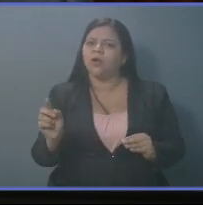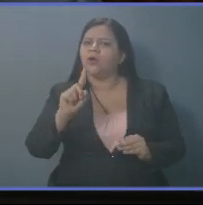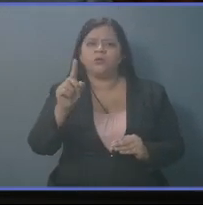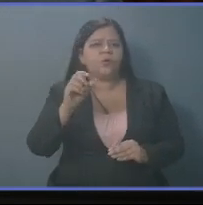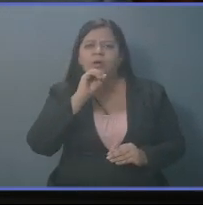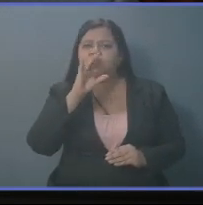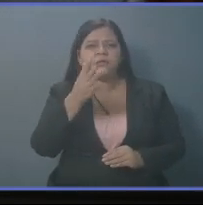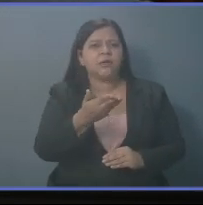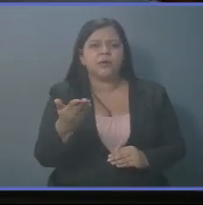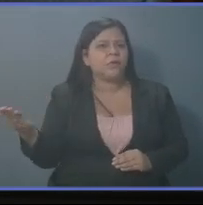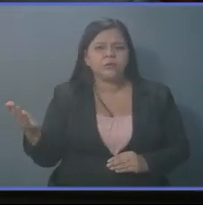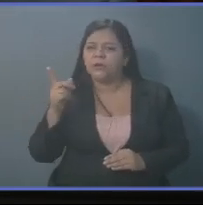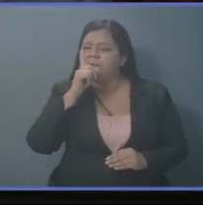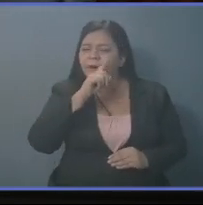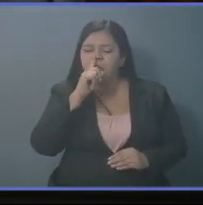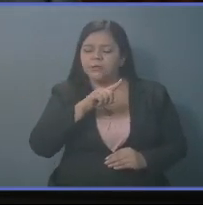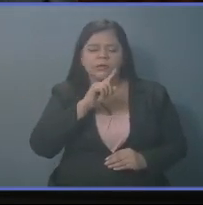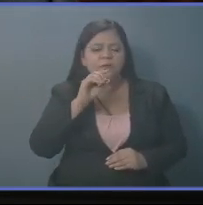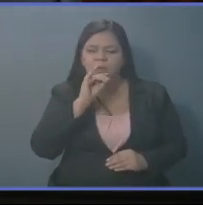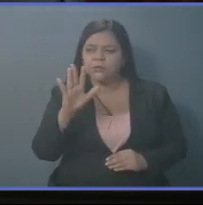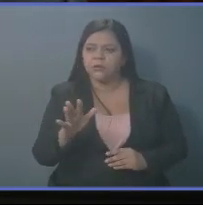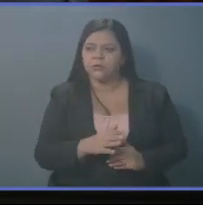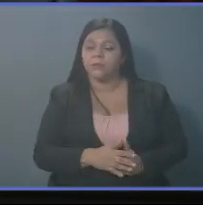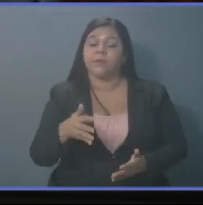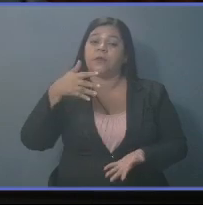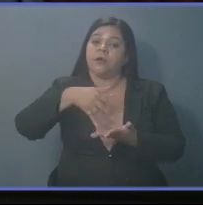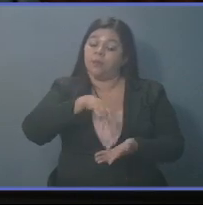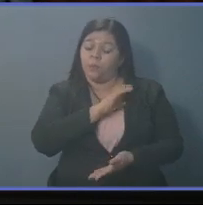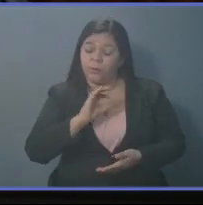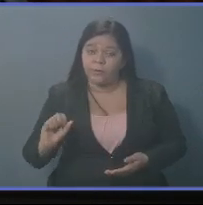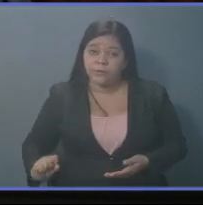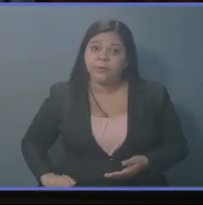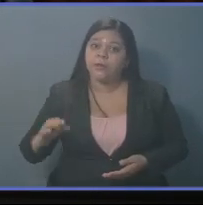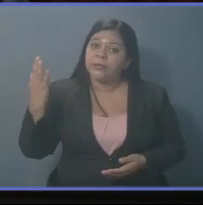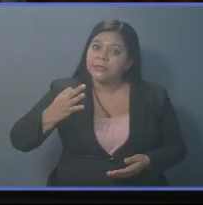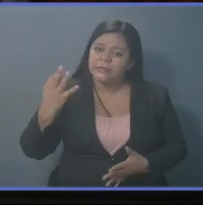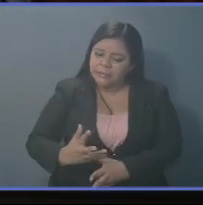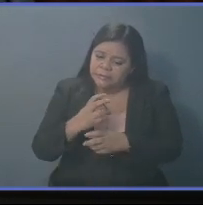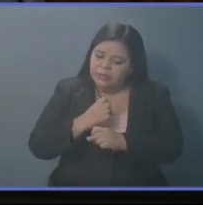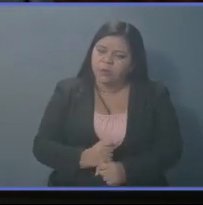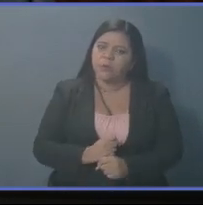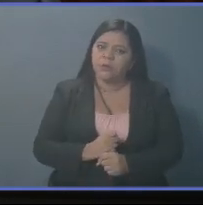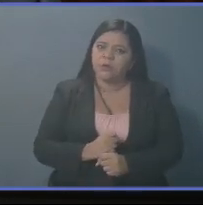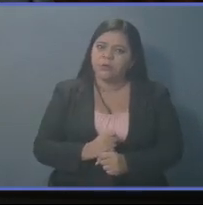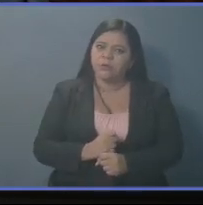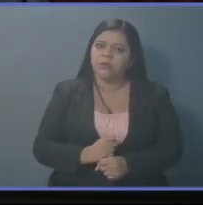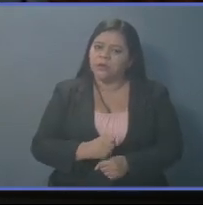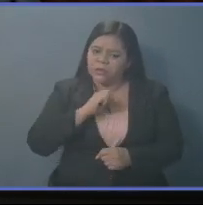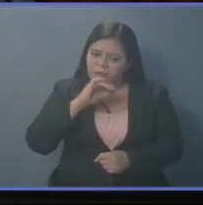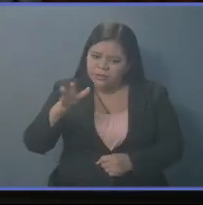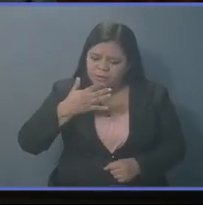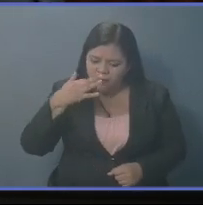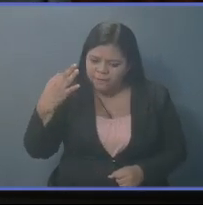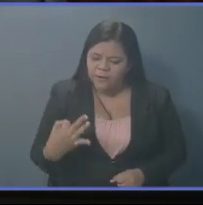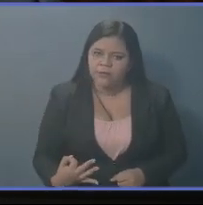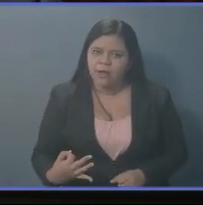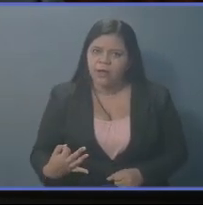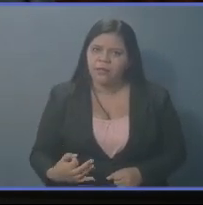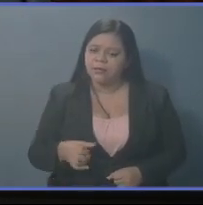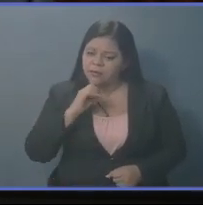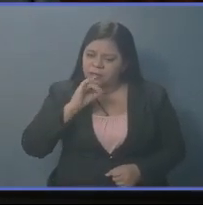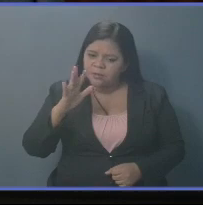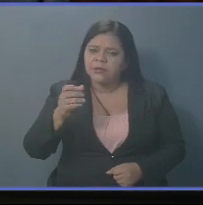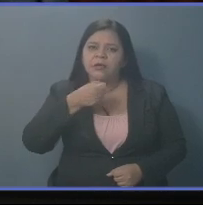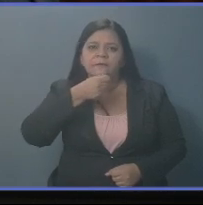las cosas que son falsas. Este pueblo necesita certeza. Necesita que se le diga la verdad. Que se le